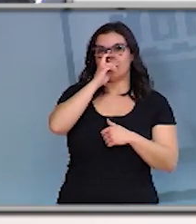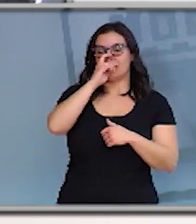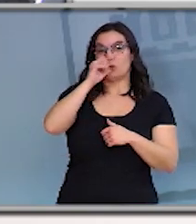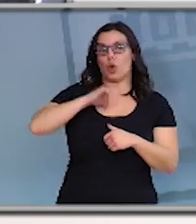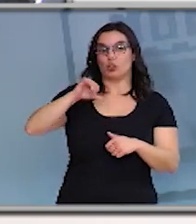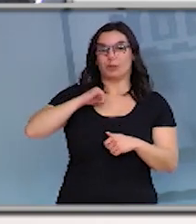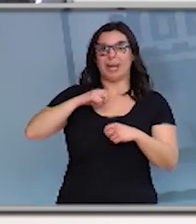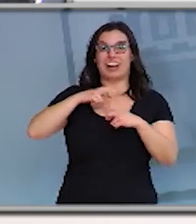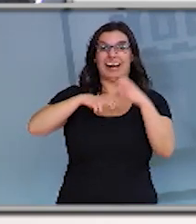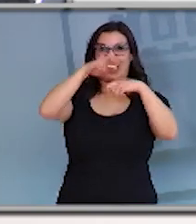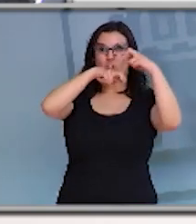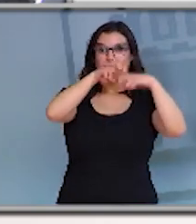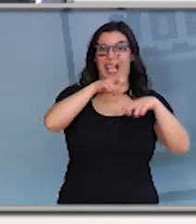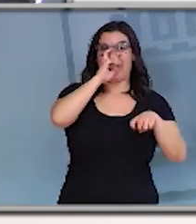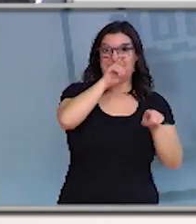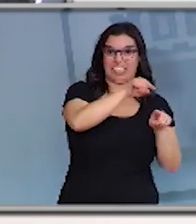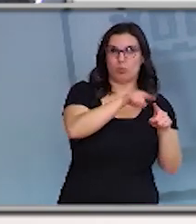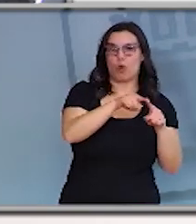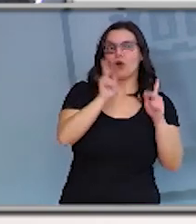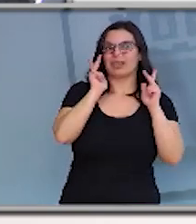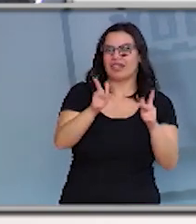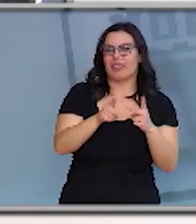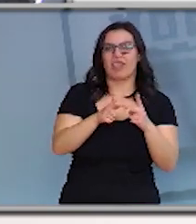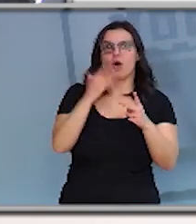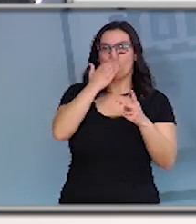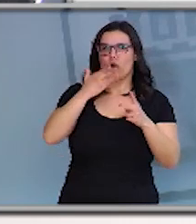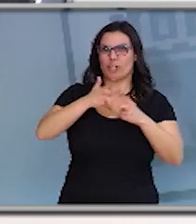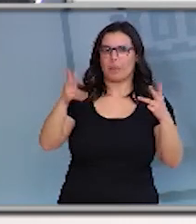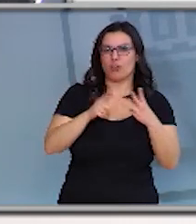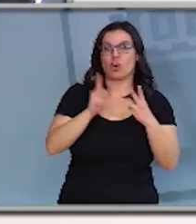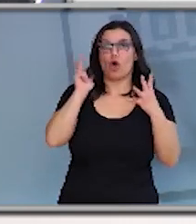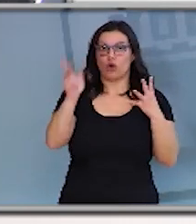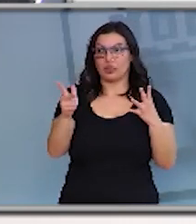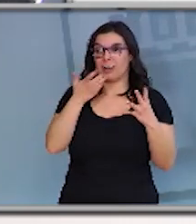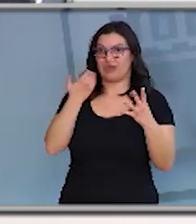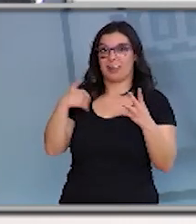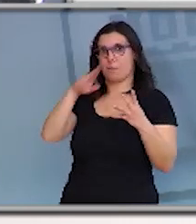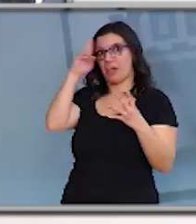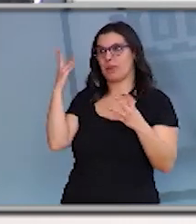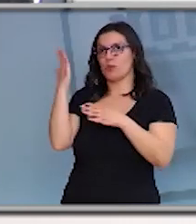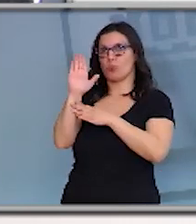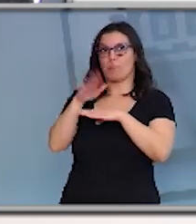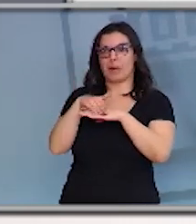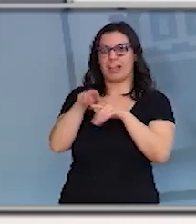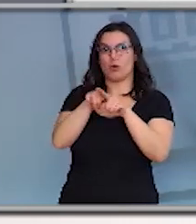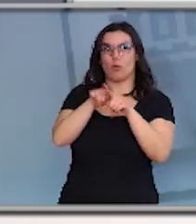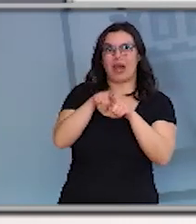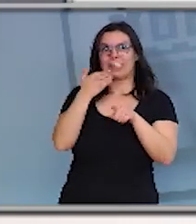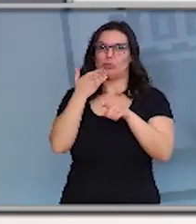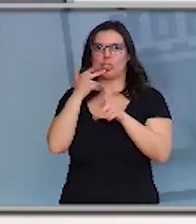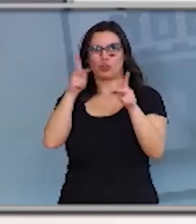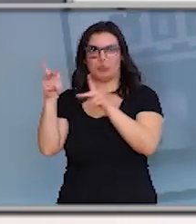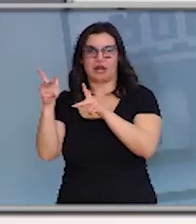alguna otra residencia colegio mayor ou hotel como se está llegando a proponer en Madrid Bien como he comentado